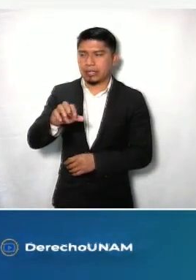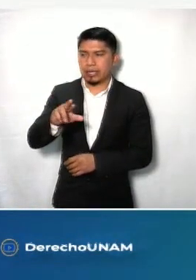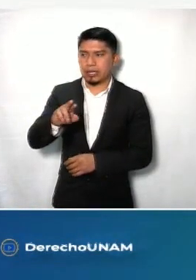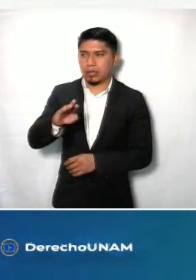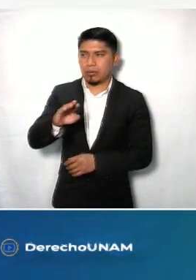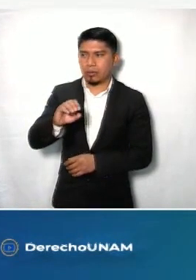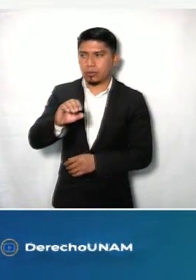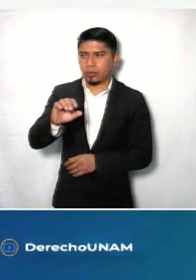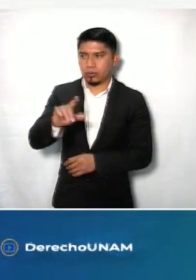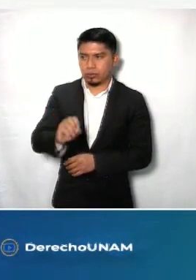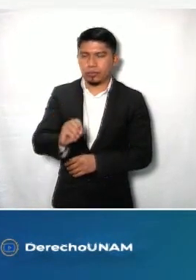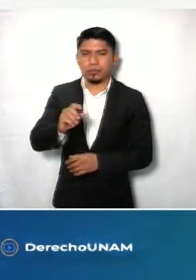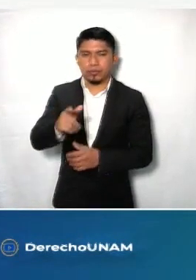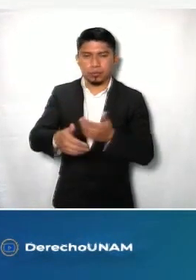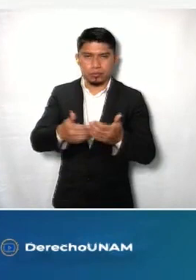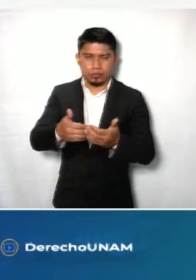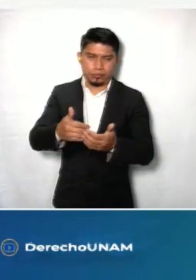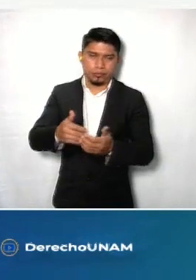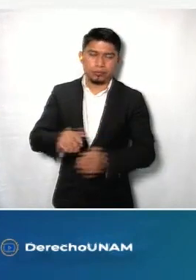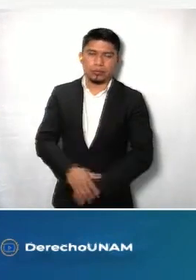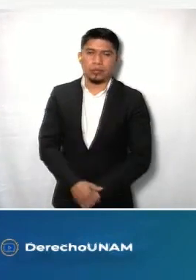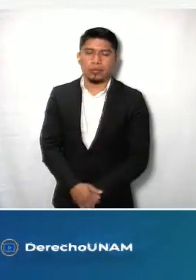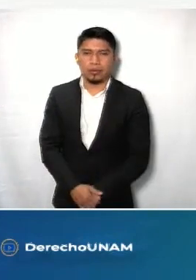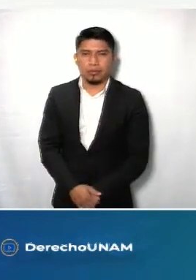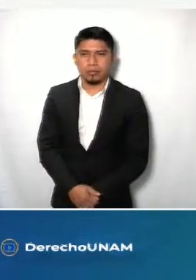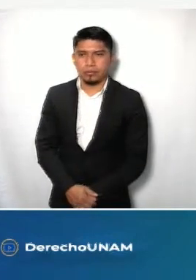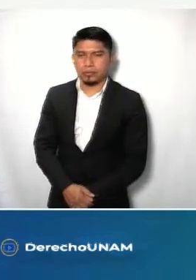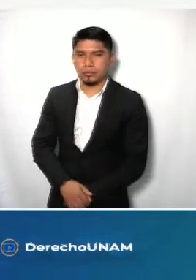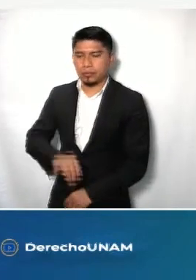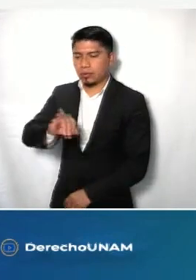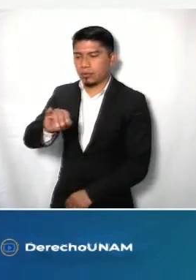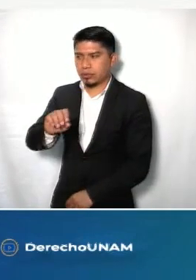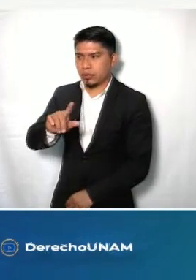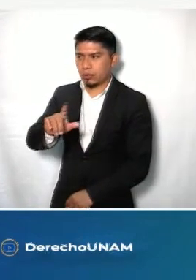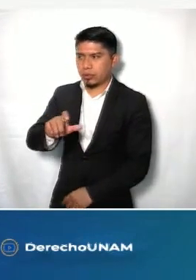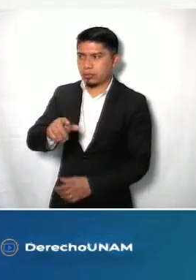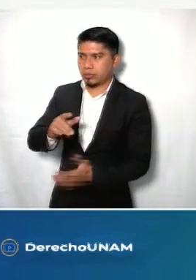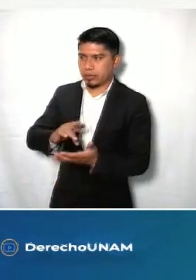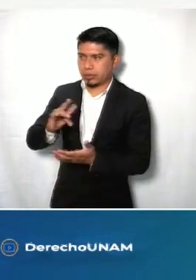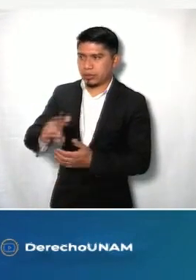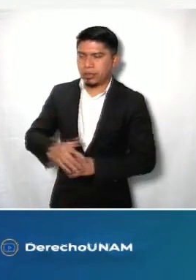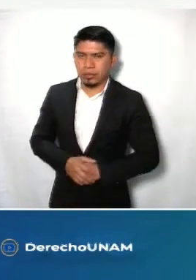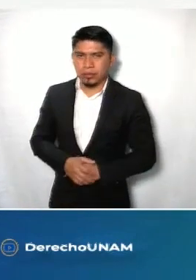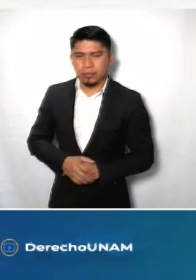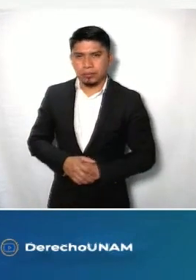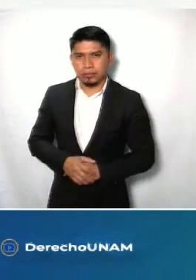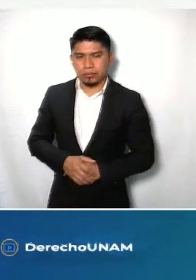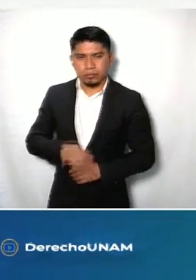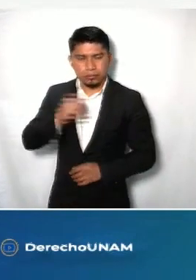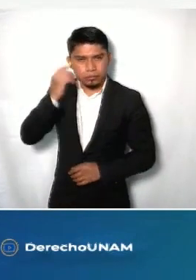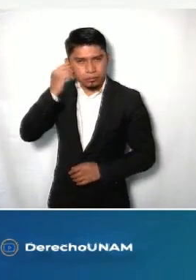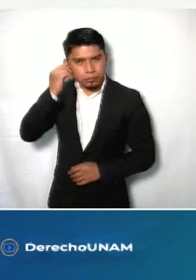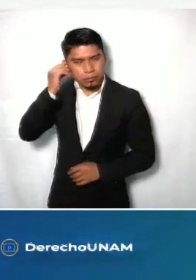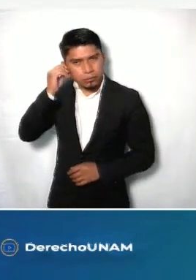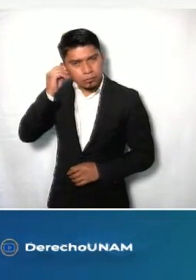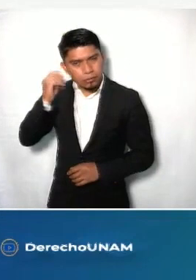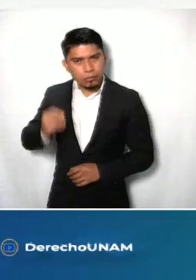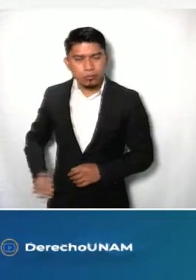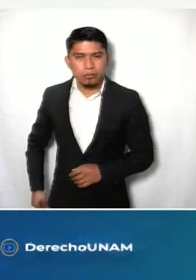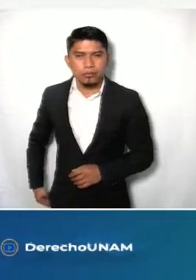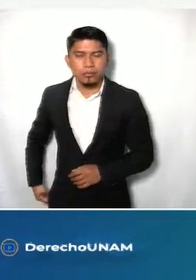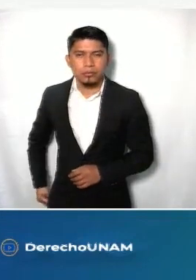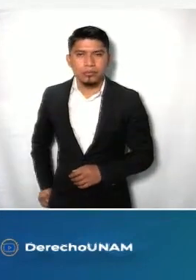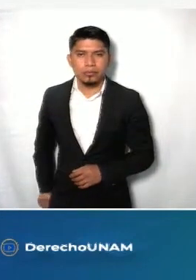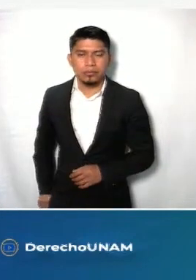Martín Rebolloso. Adelante, comisionada, por favor. Muchas gracias, querido José Luis. escucha? Sí, sí se oye más. Doctor, qué gusto estar aquí